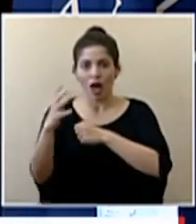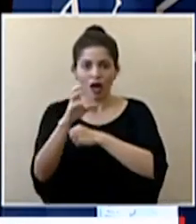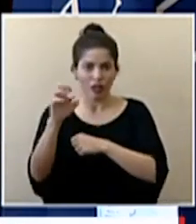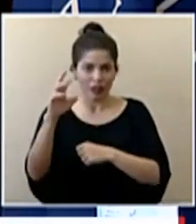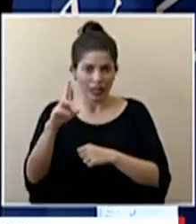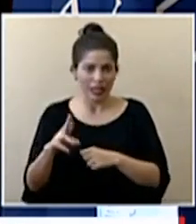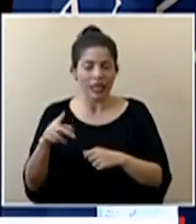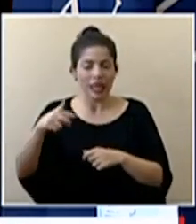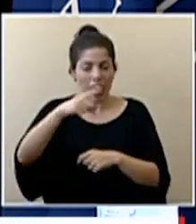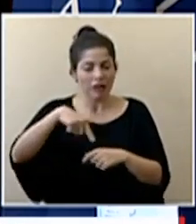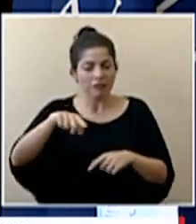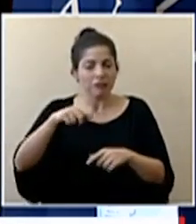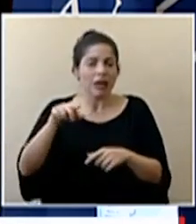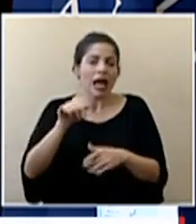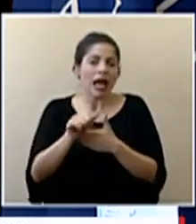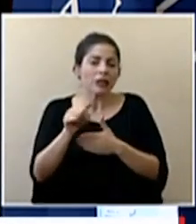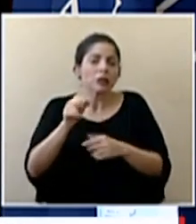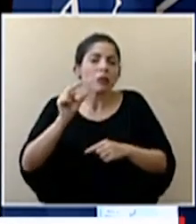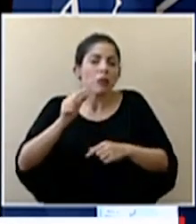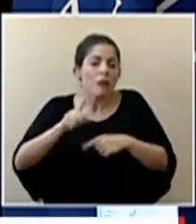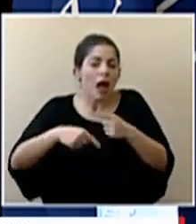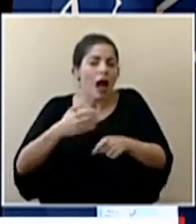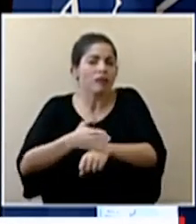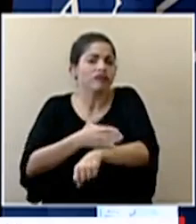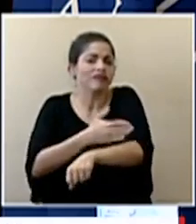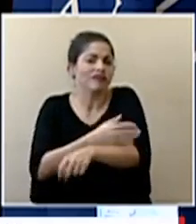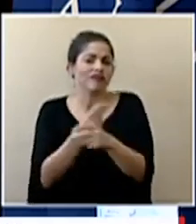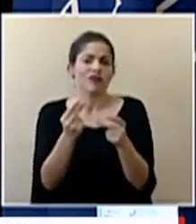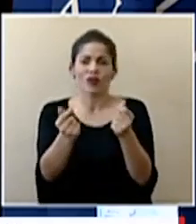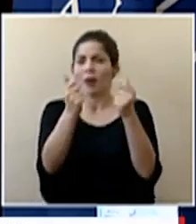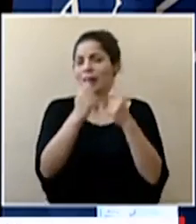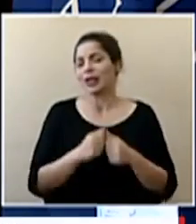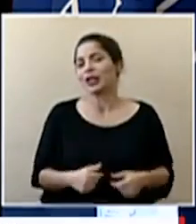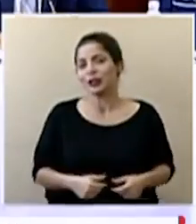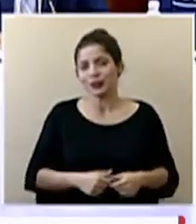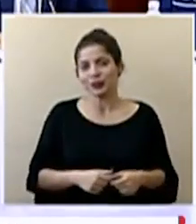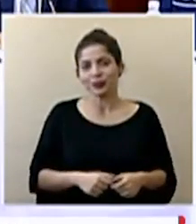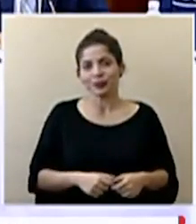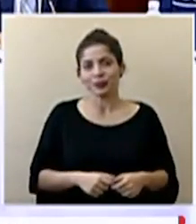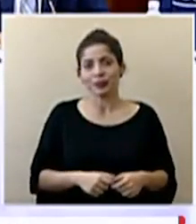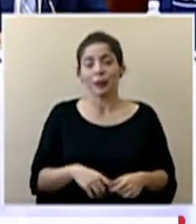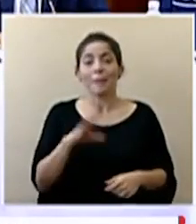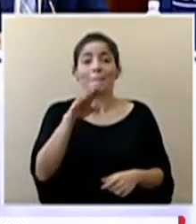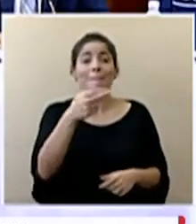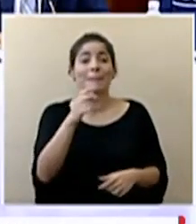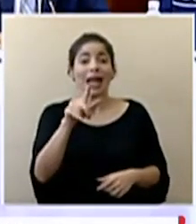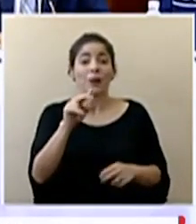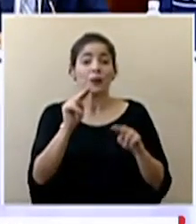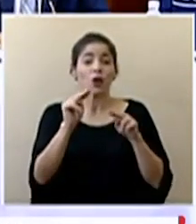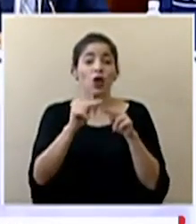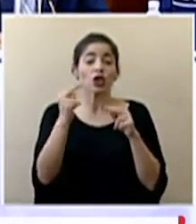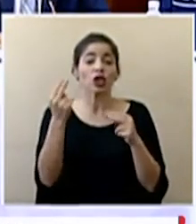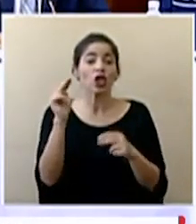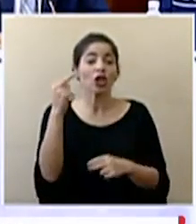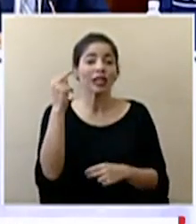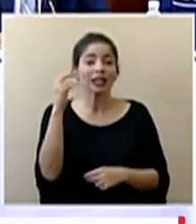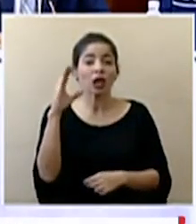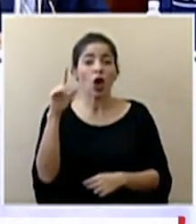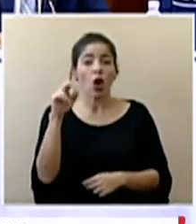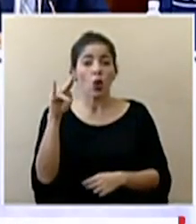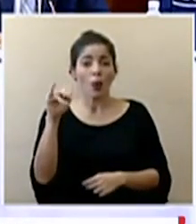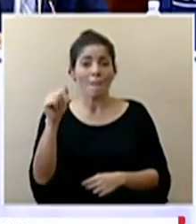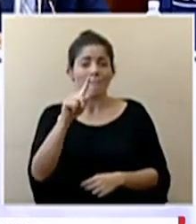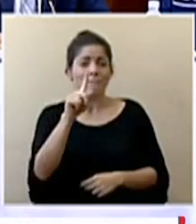que esto es algo que va avanzando muy rápido Don Michael Noticias Colombia consulta ¿se pueden